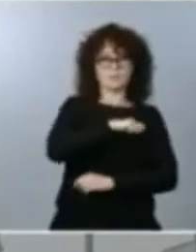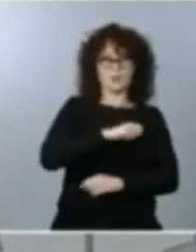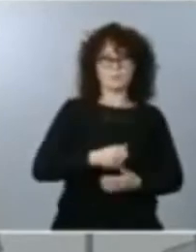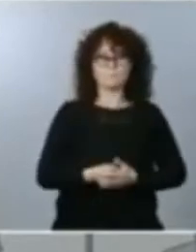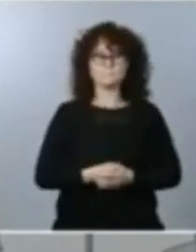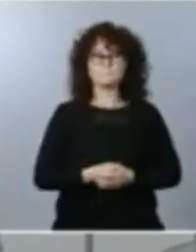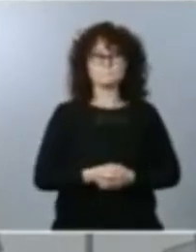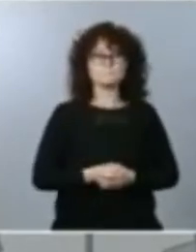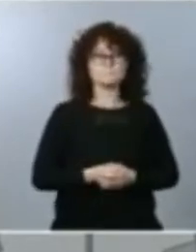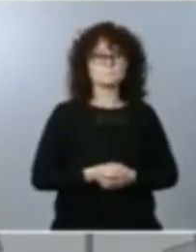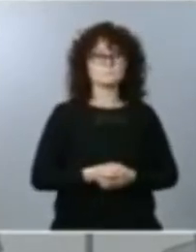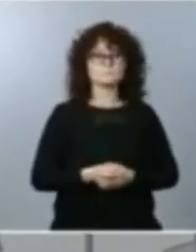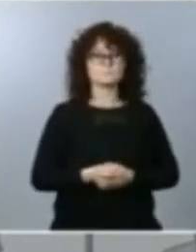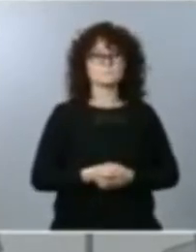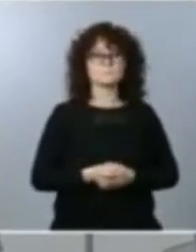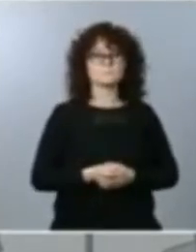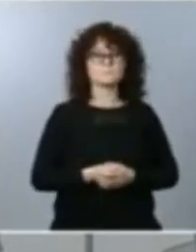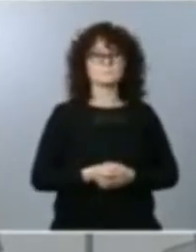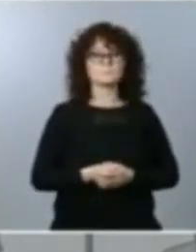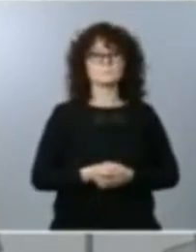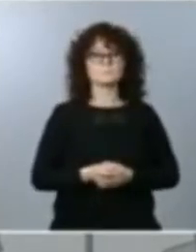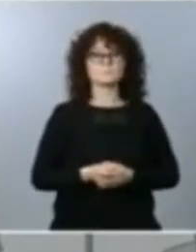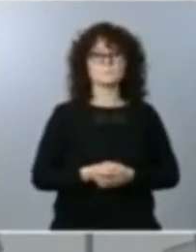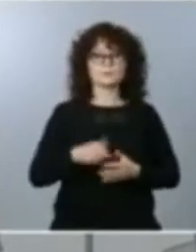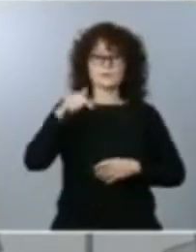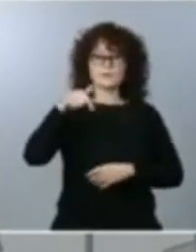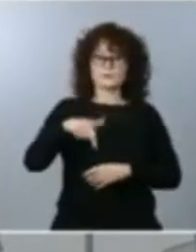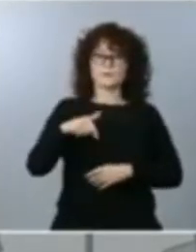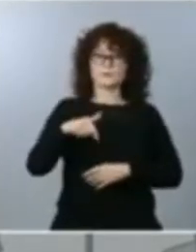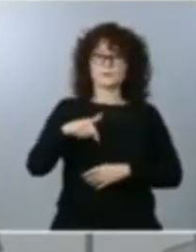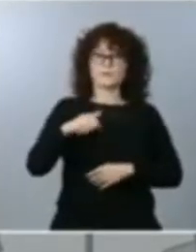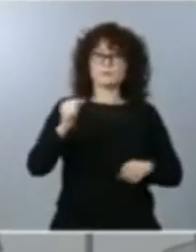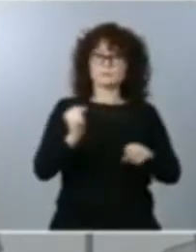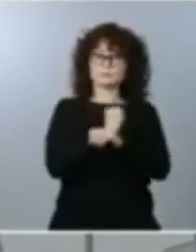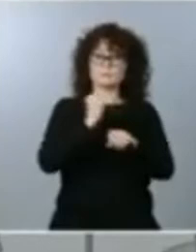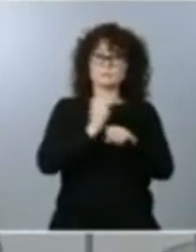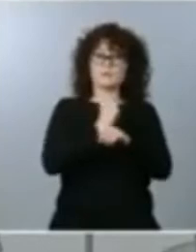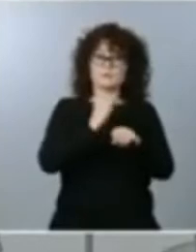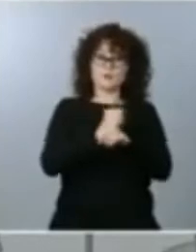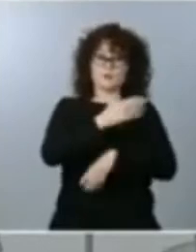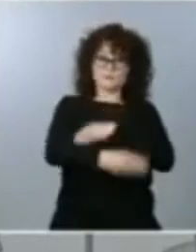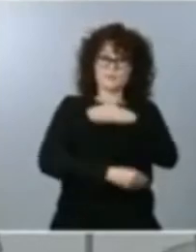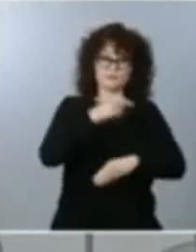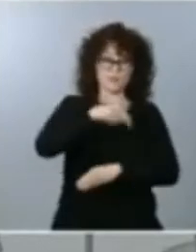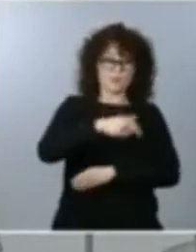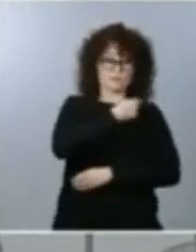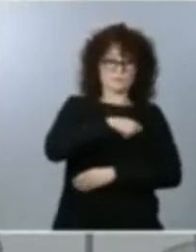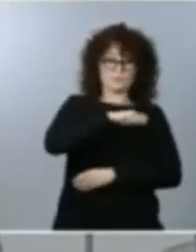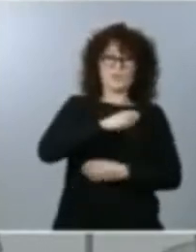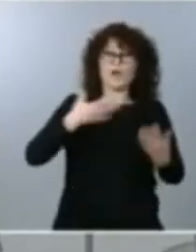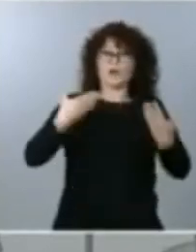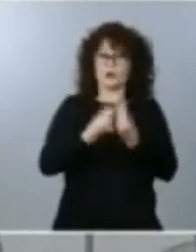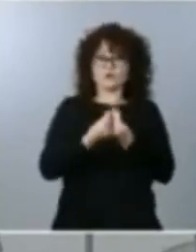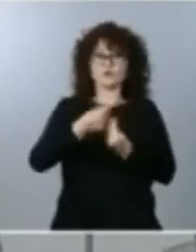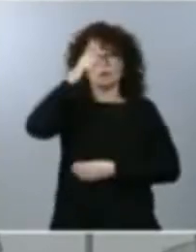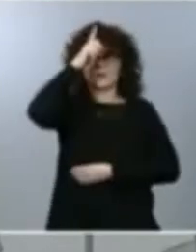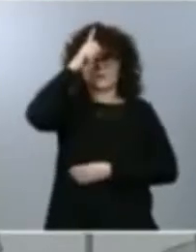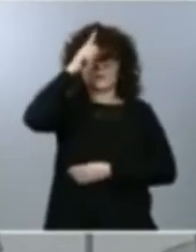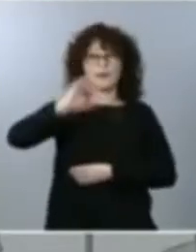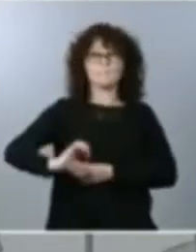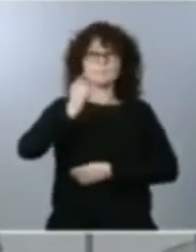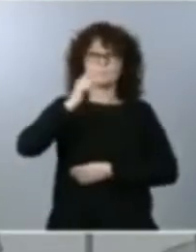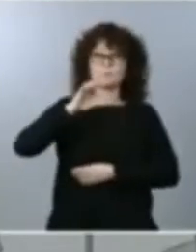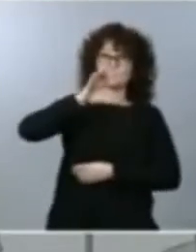les comunico que nuestro país será junto con Alemania el primer país de la Unión Europea en tener un plan